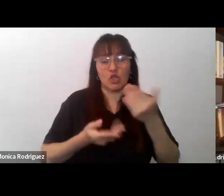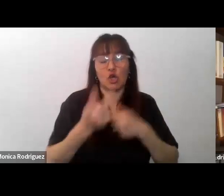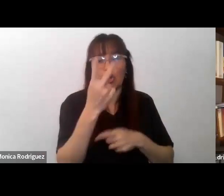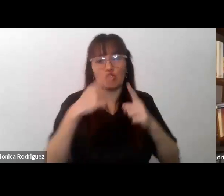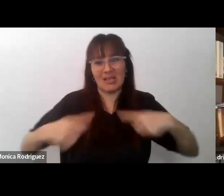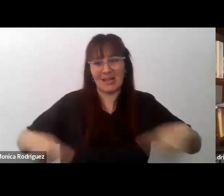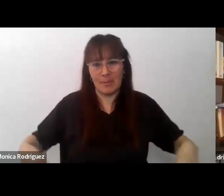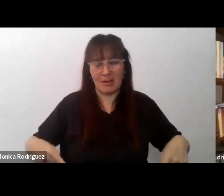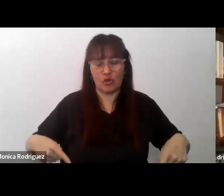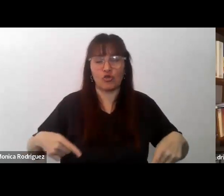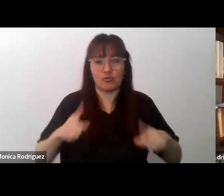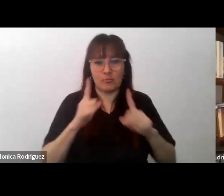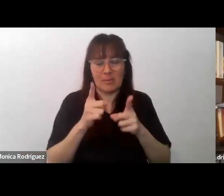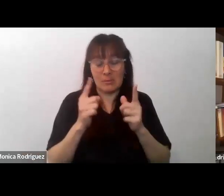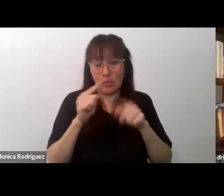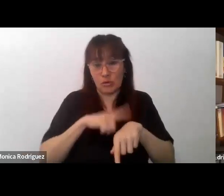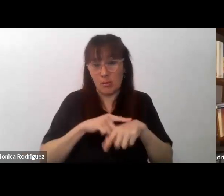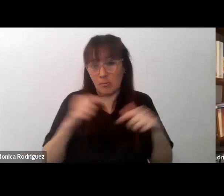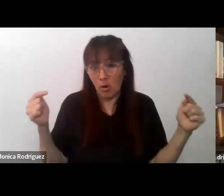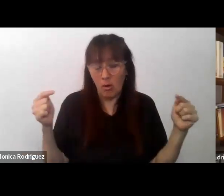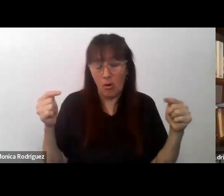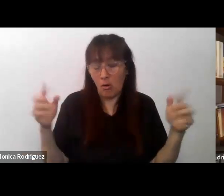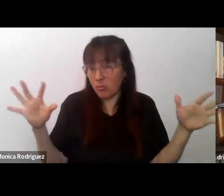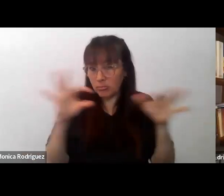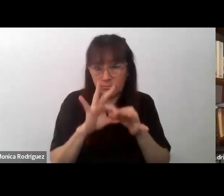complementarios que son diferentes.